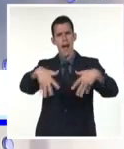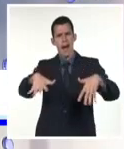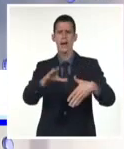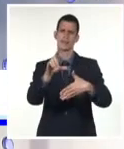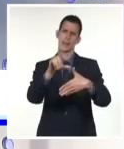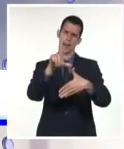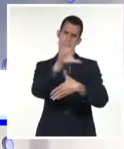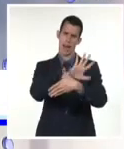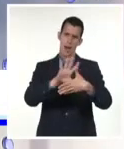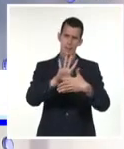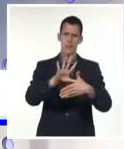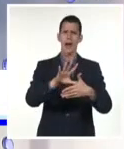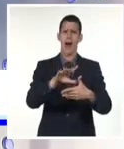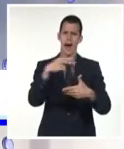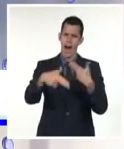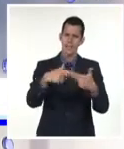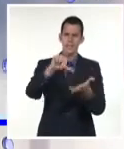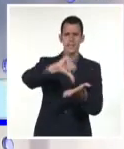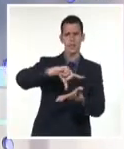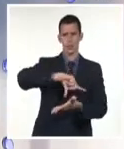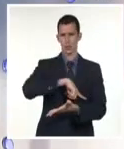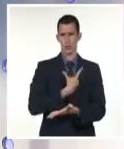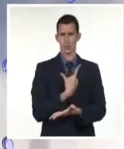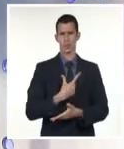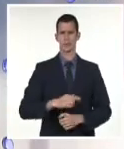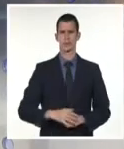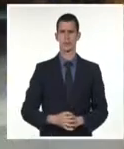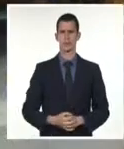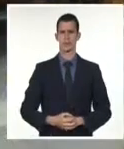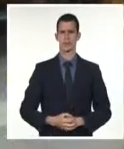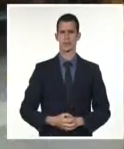conferencia sobre el devenir histórico de ese medio de comunicación.